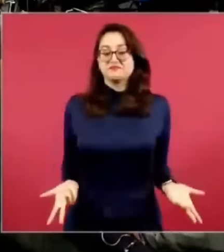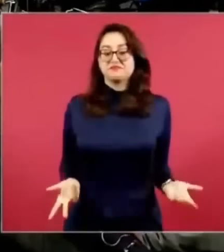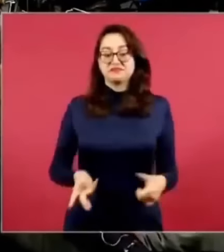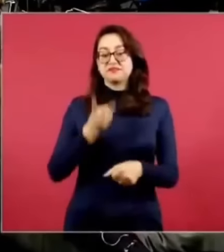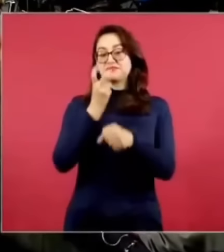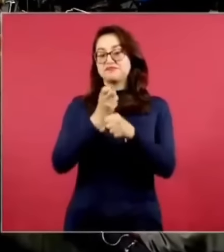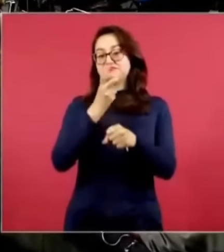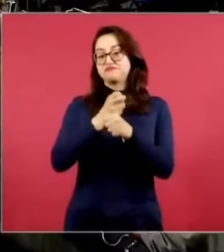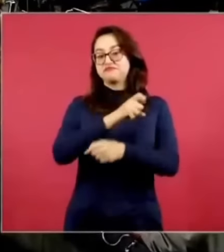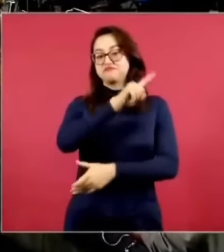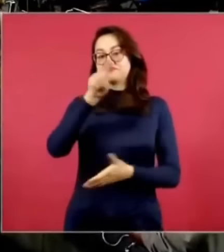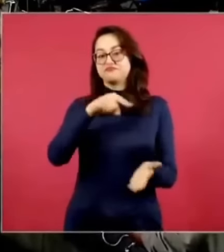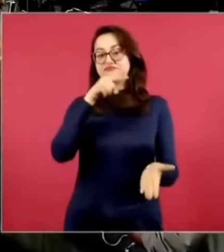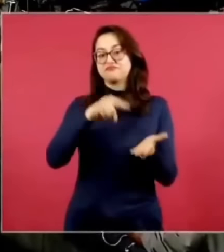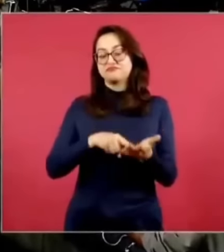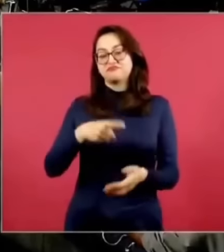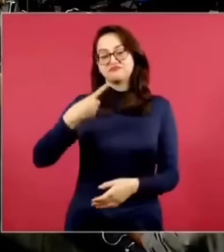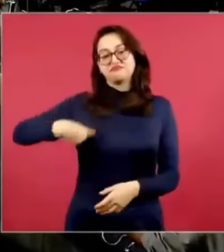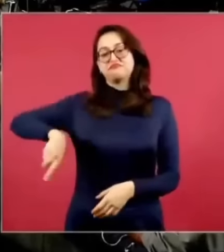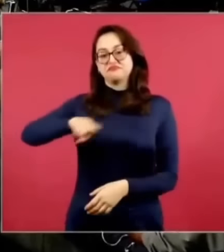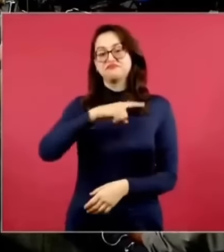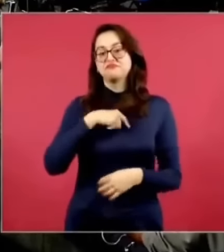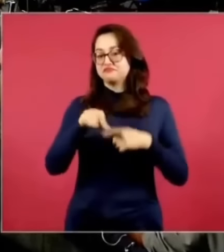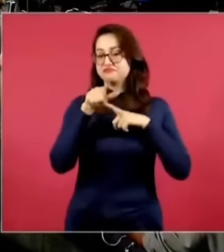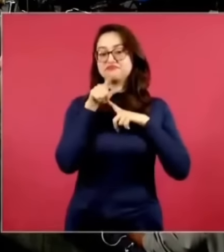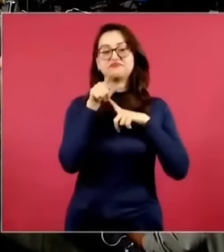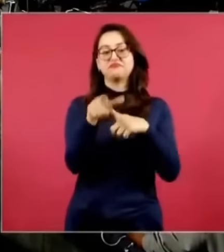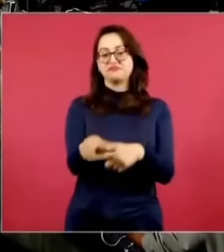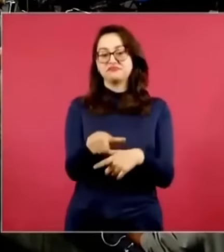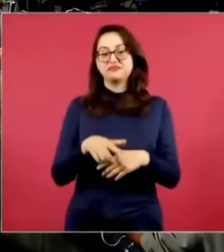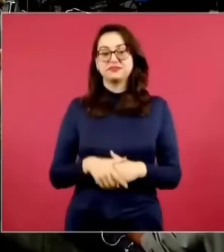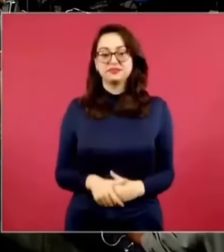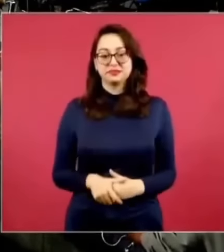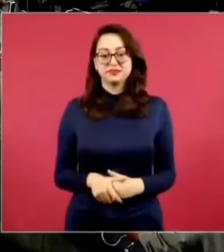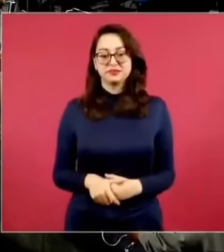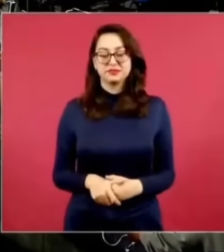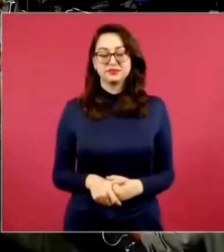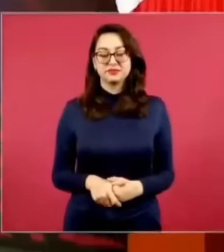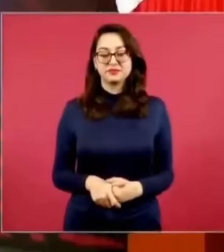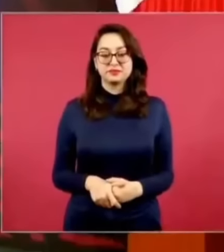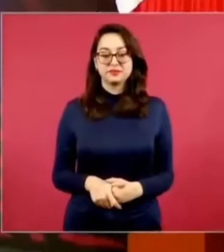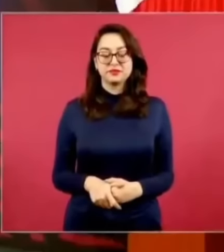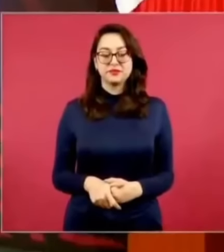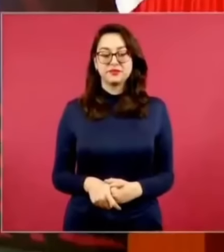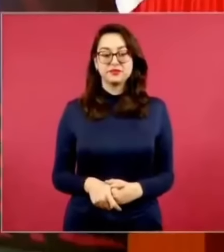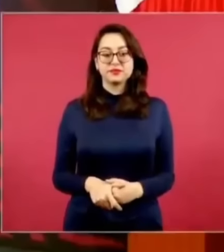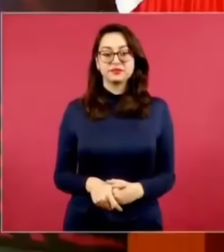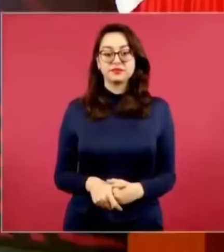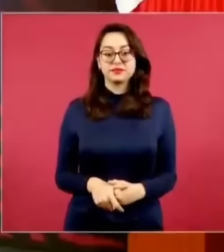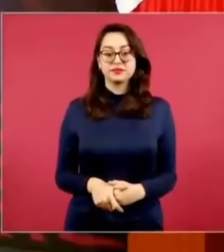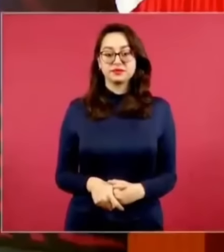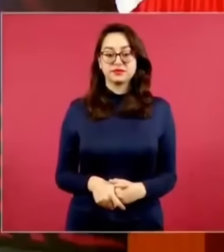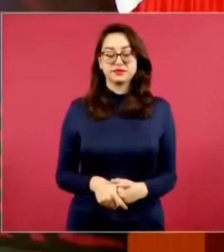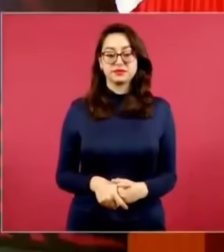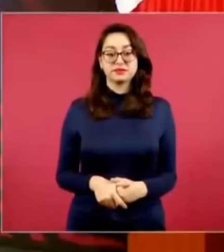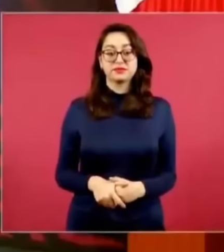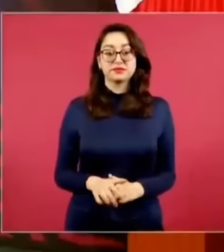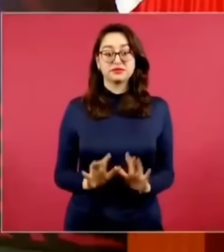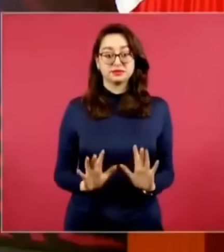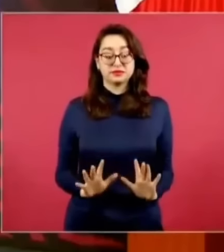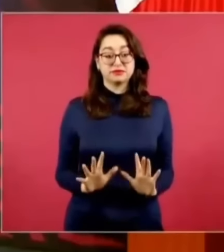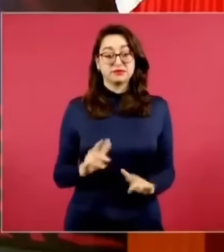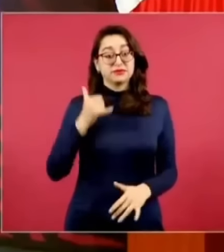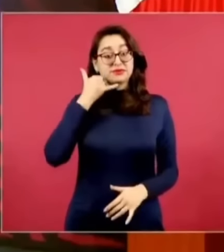y es telefónica.